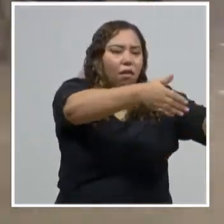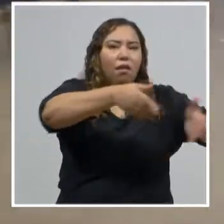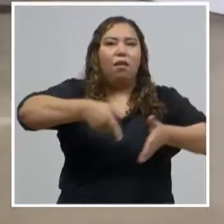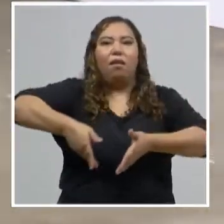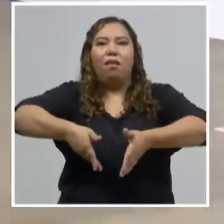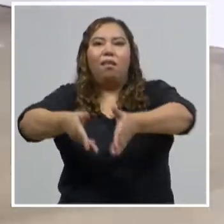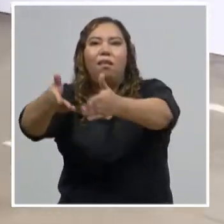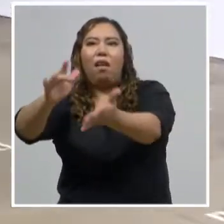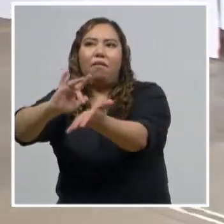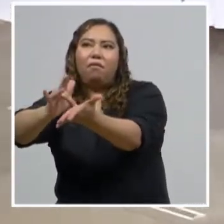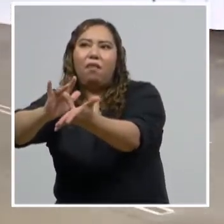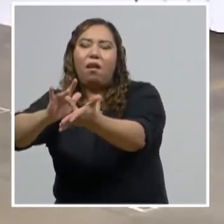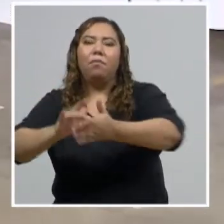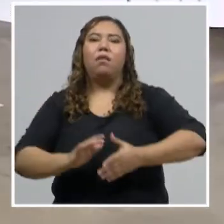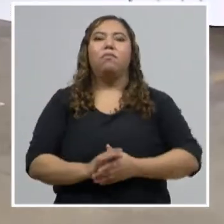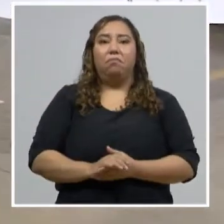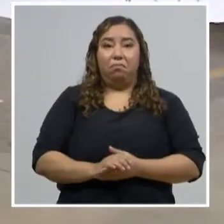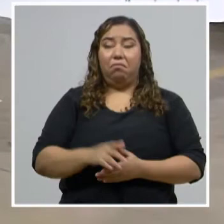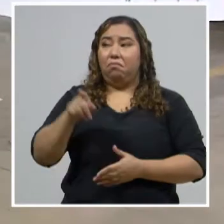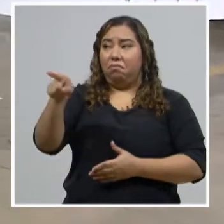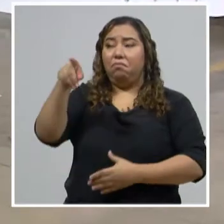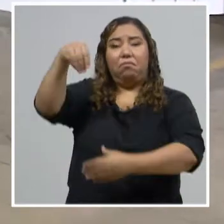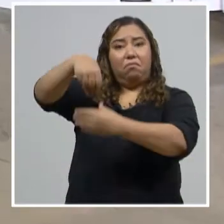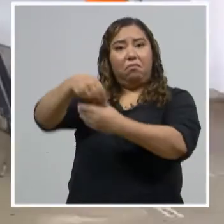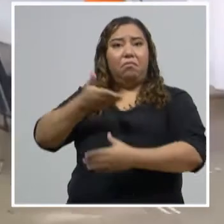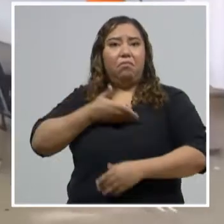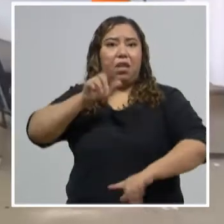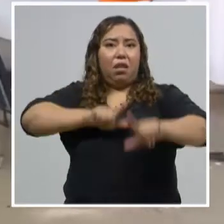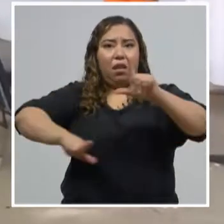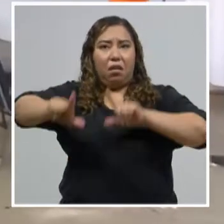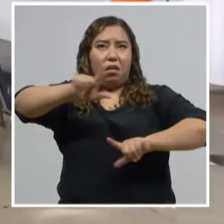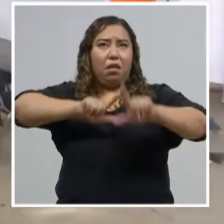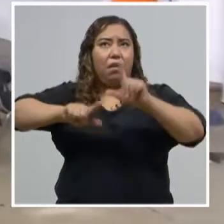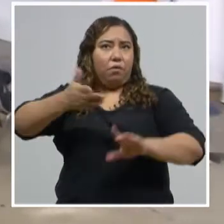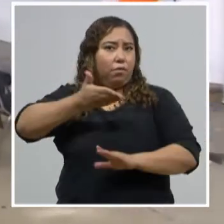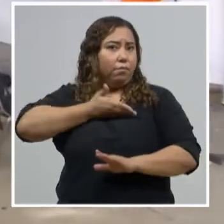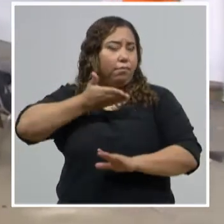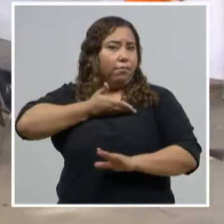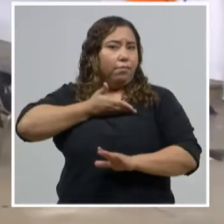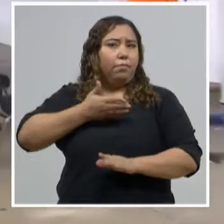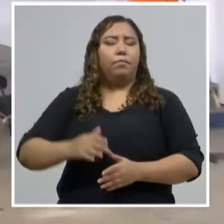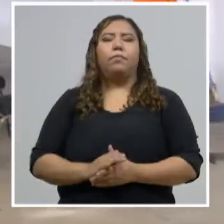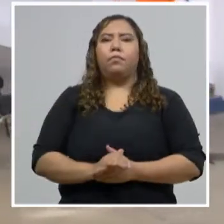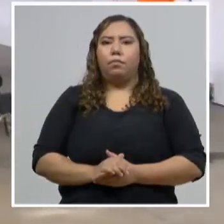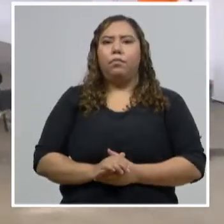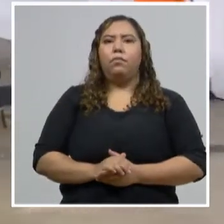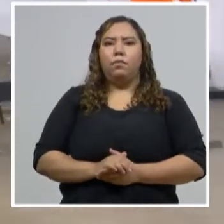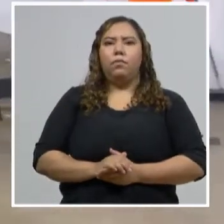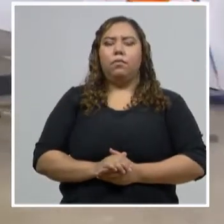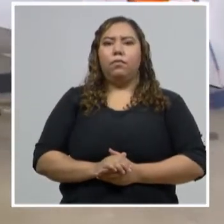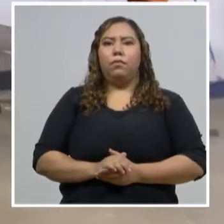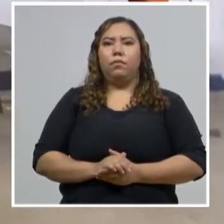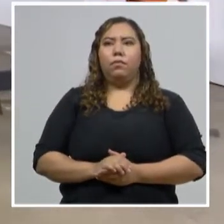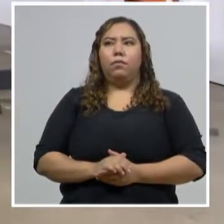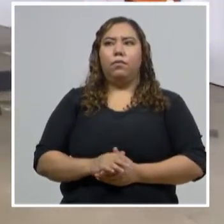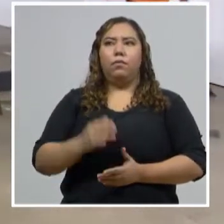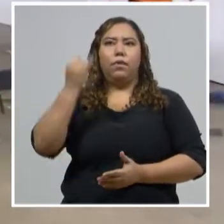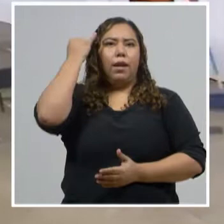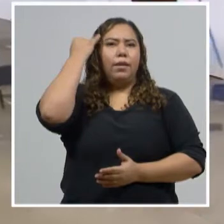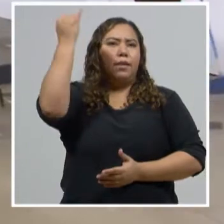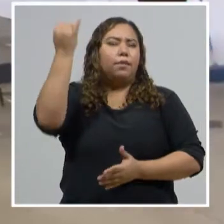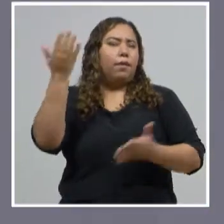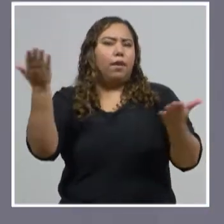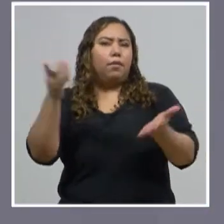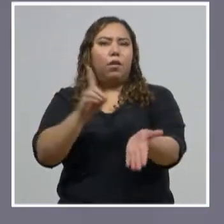consultaba, con el laboratorio médico para poder hacer las atenciones que se requieran. La idea es tener 12 médicos,